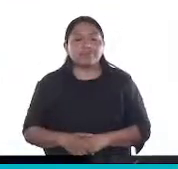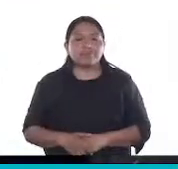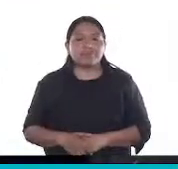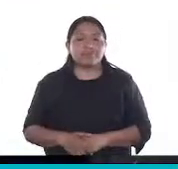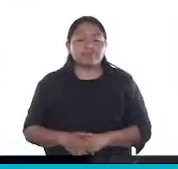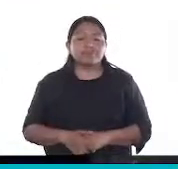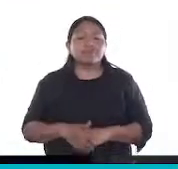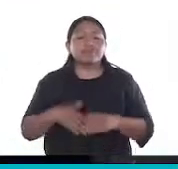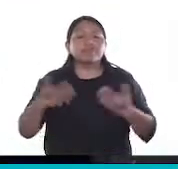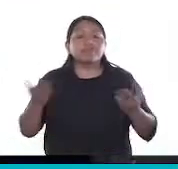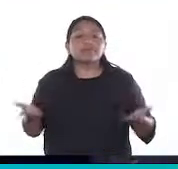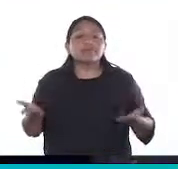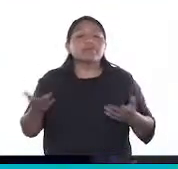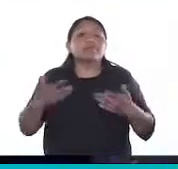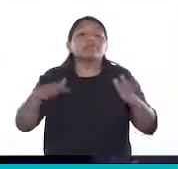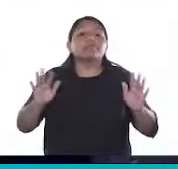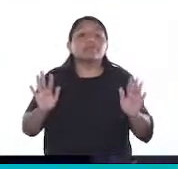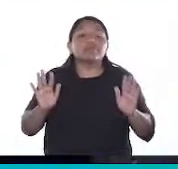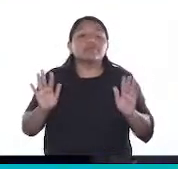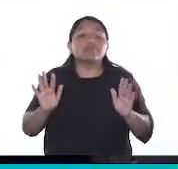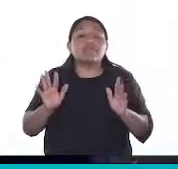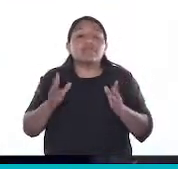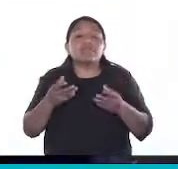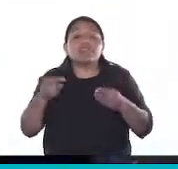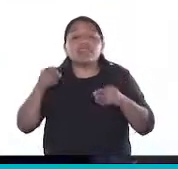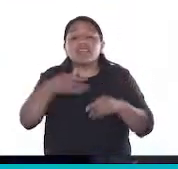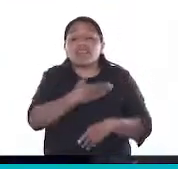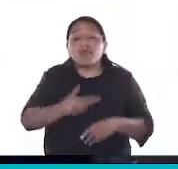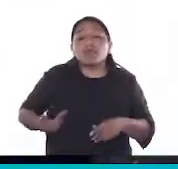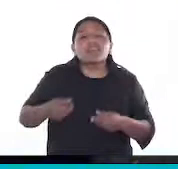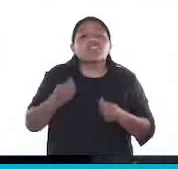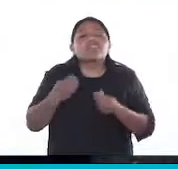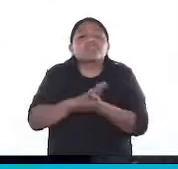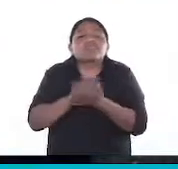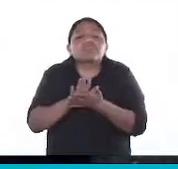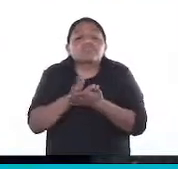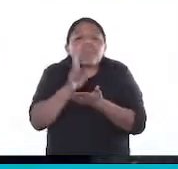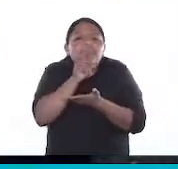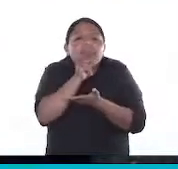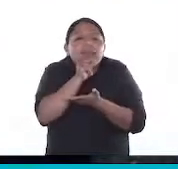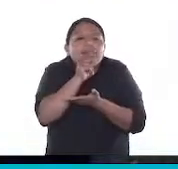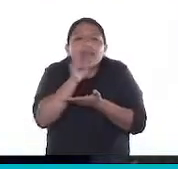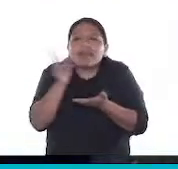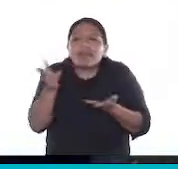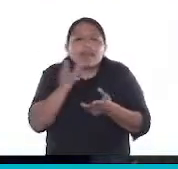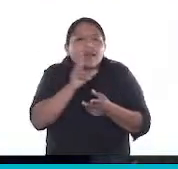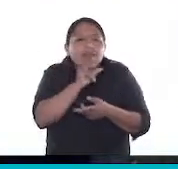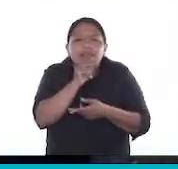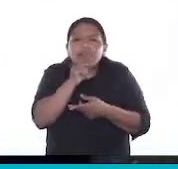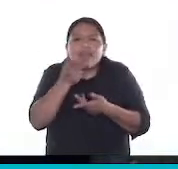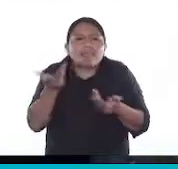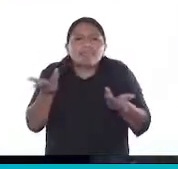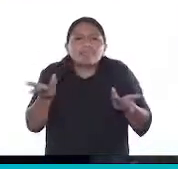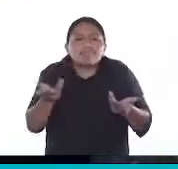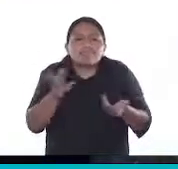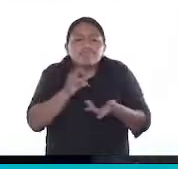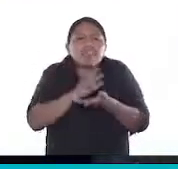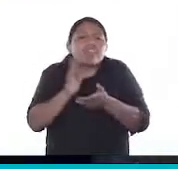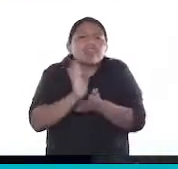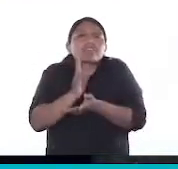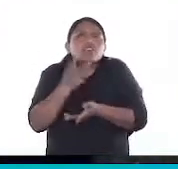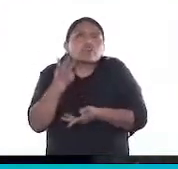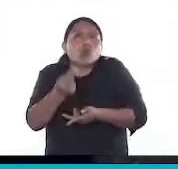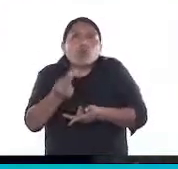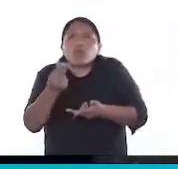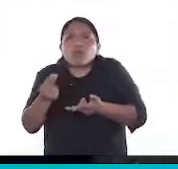Y la única respuesta de este gobierno es nada. La única respuesta de este gobierno es la negación.